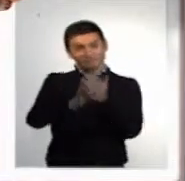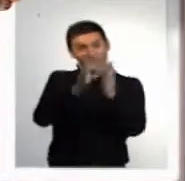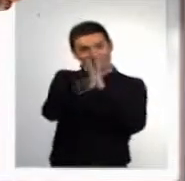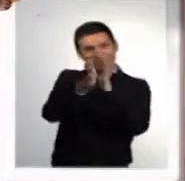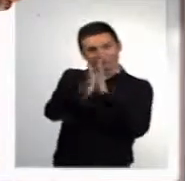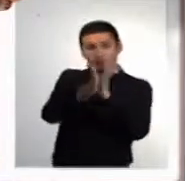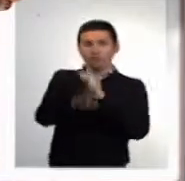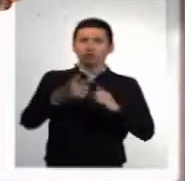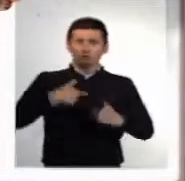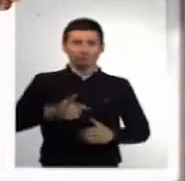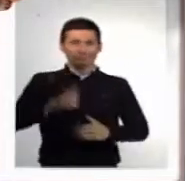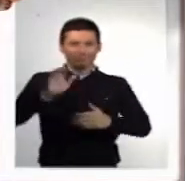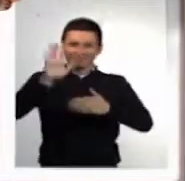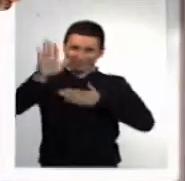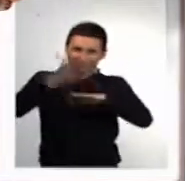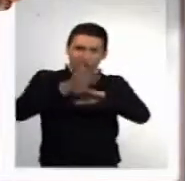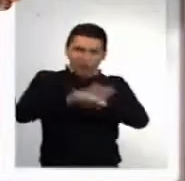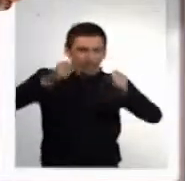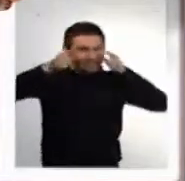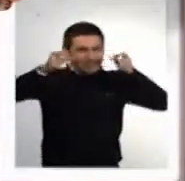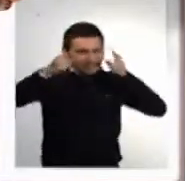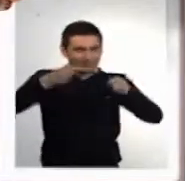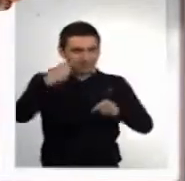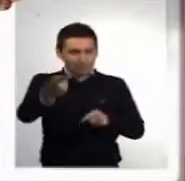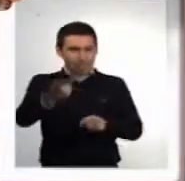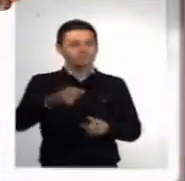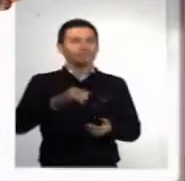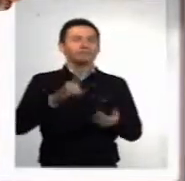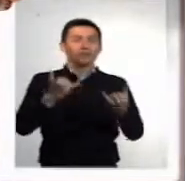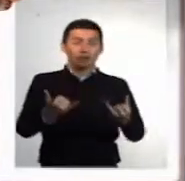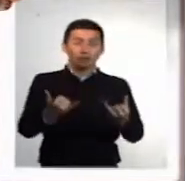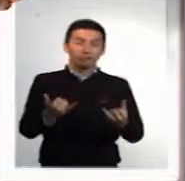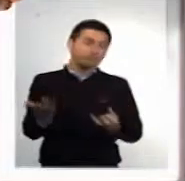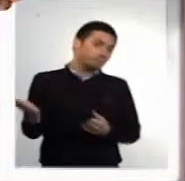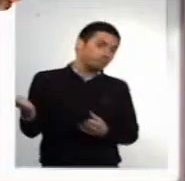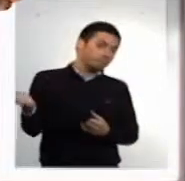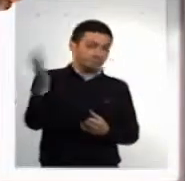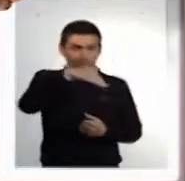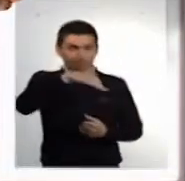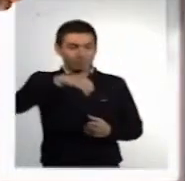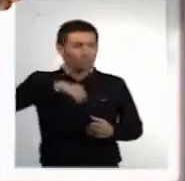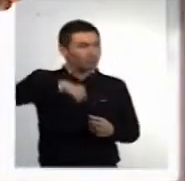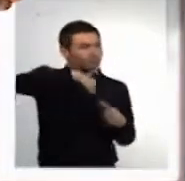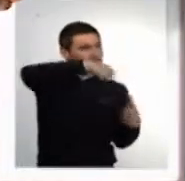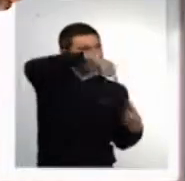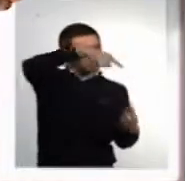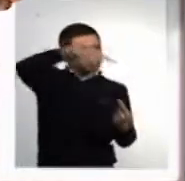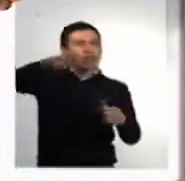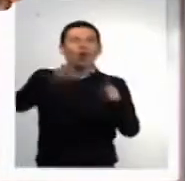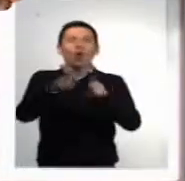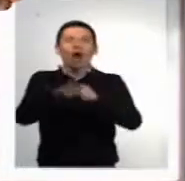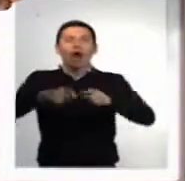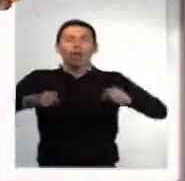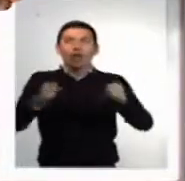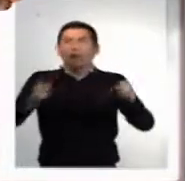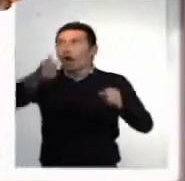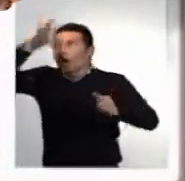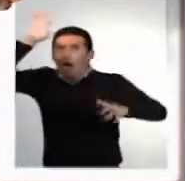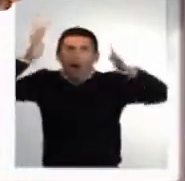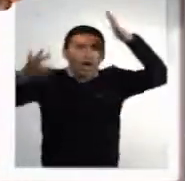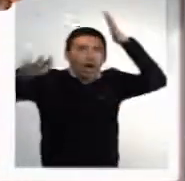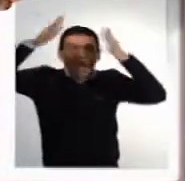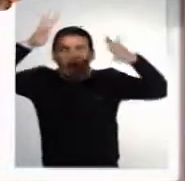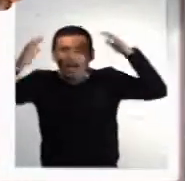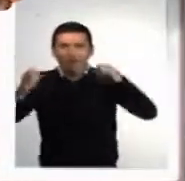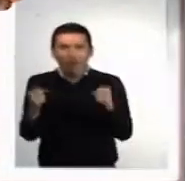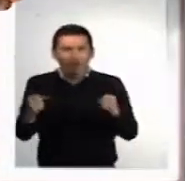Hola, Lorena. Como te prometí más sorpresas, entonces te invito a dar un paseo por la selva